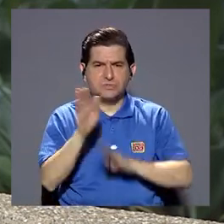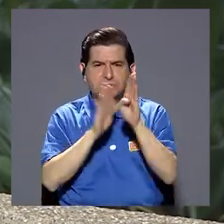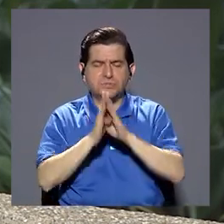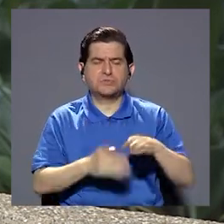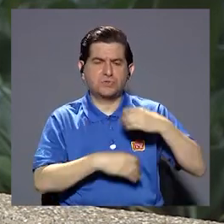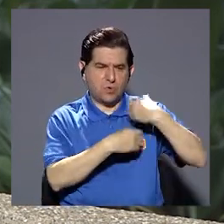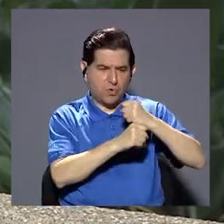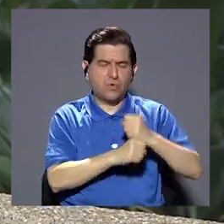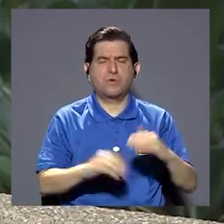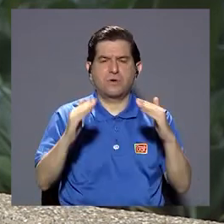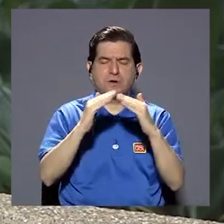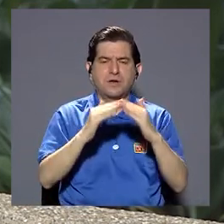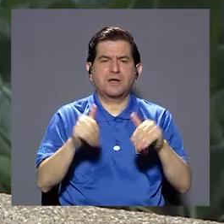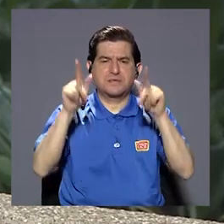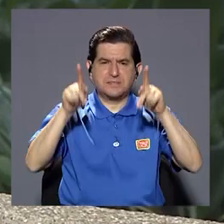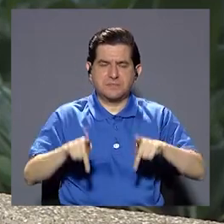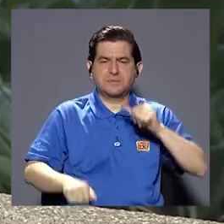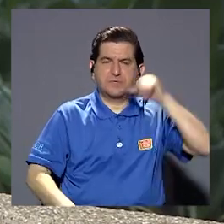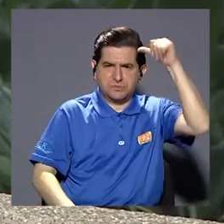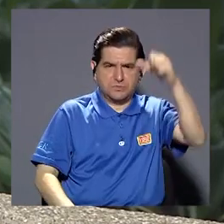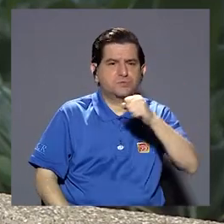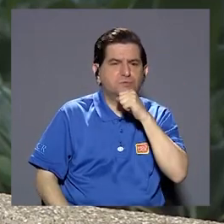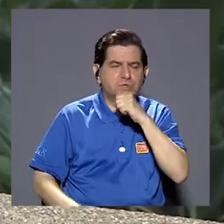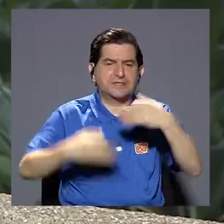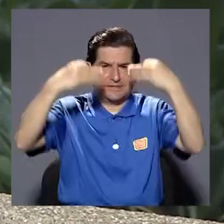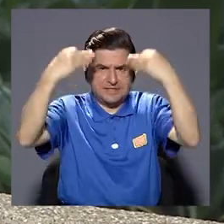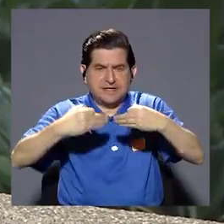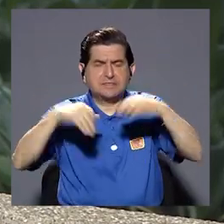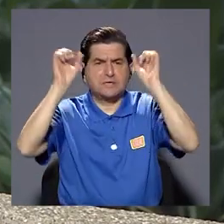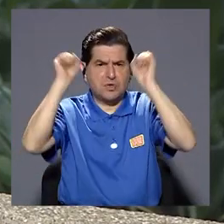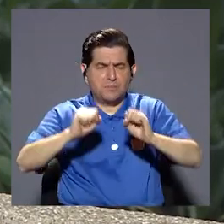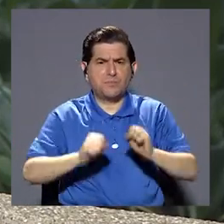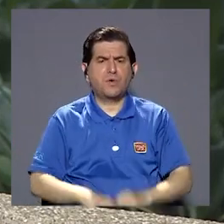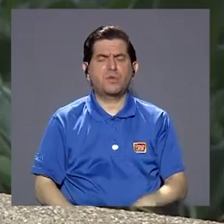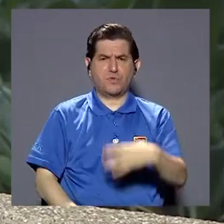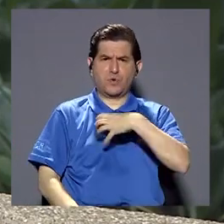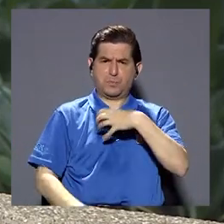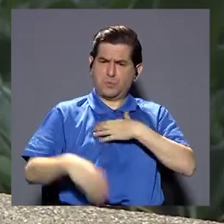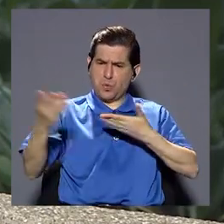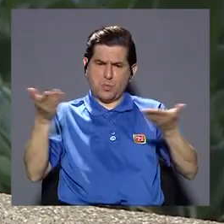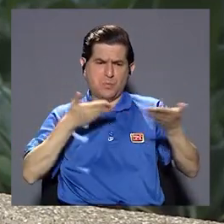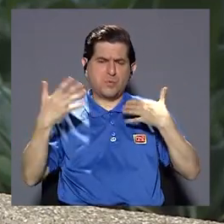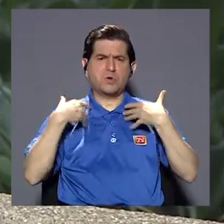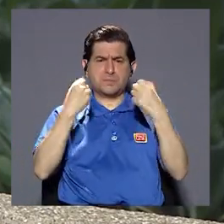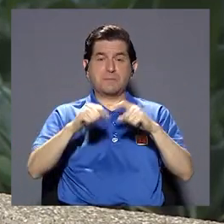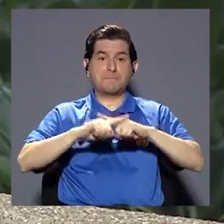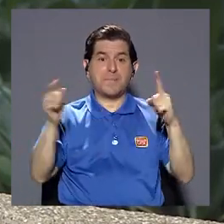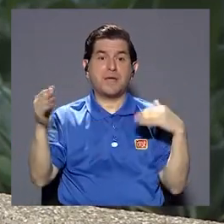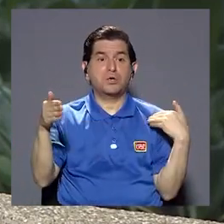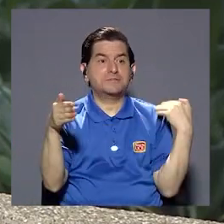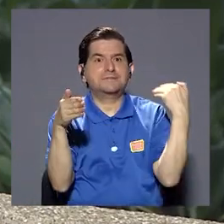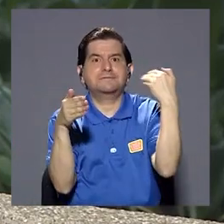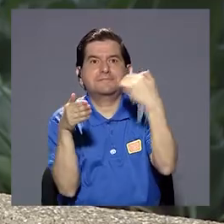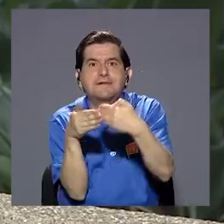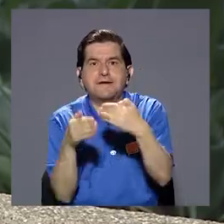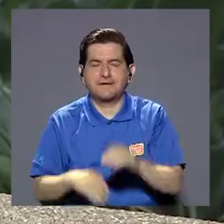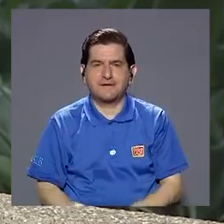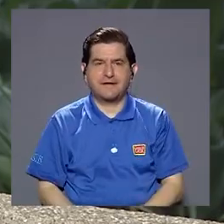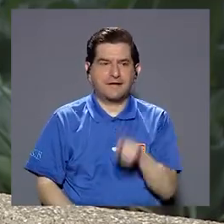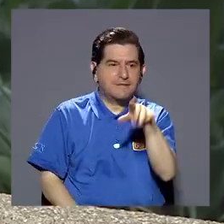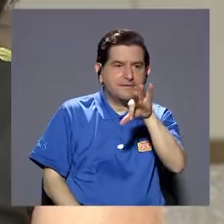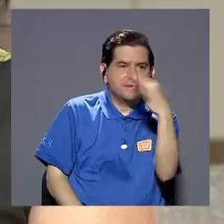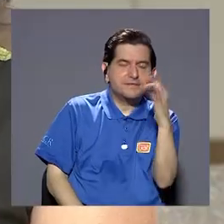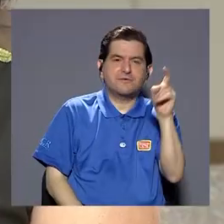municipalidad hogares de ancianos y todo y decidieron que bueno que se podían tener los propios servicios de salud pero mucho más cerca